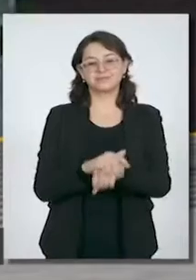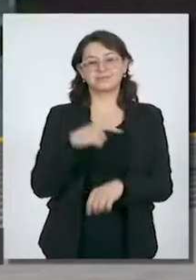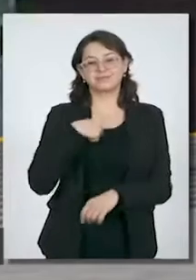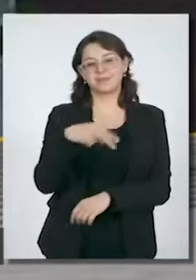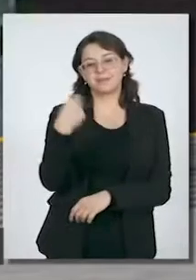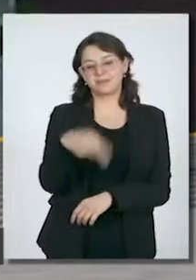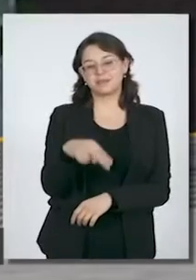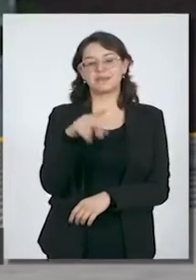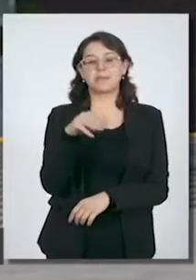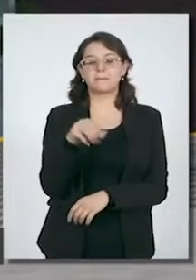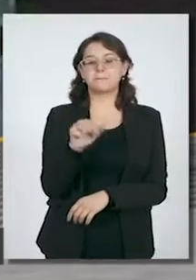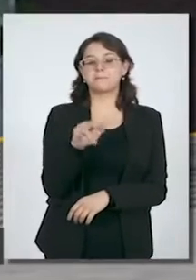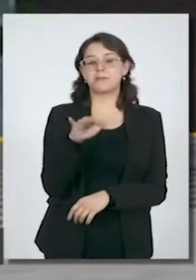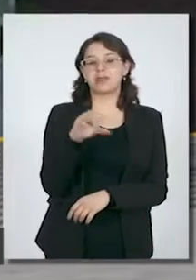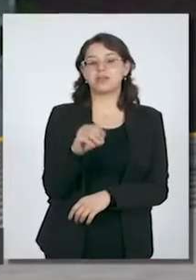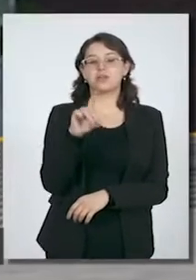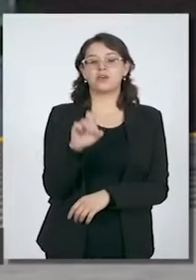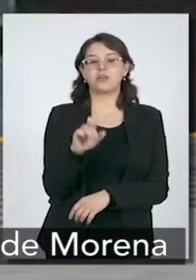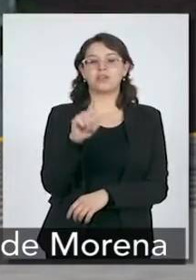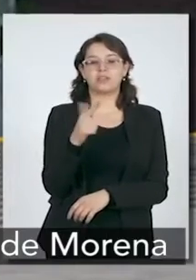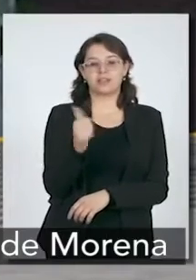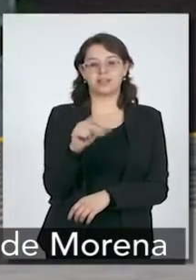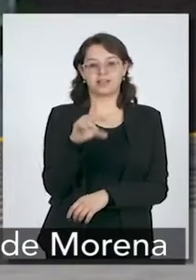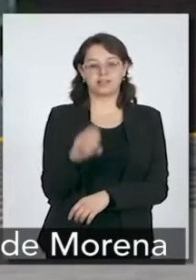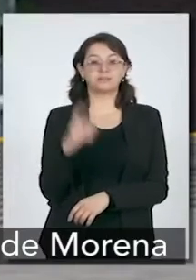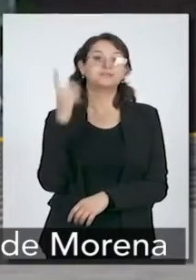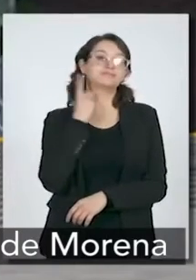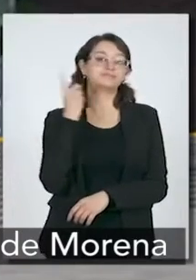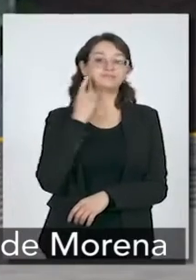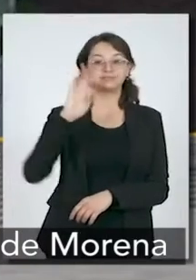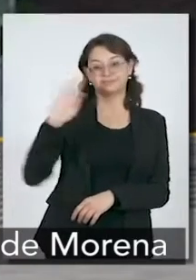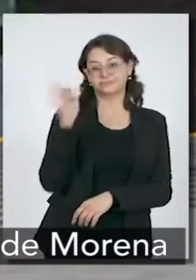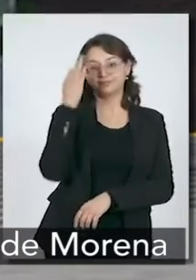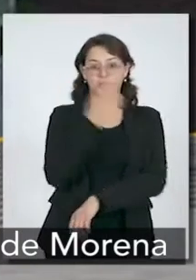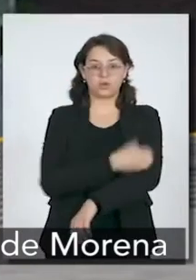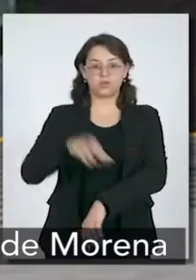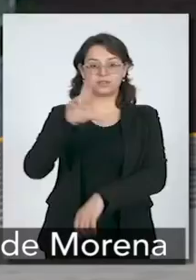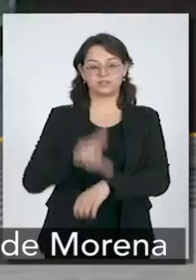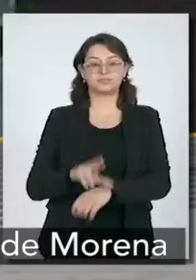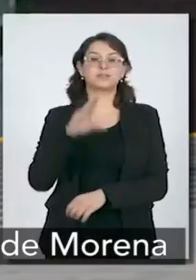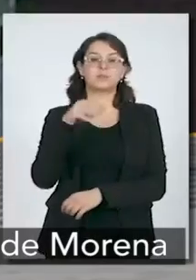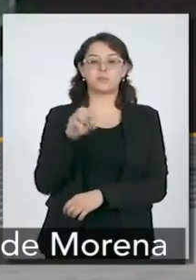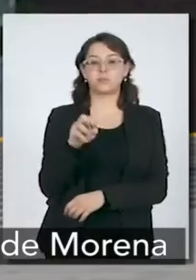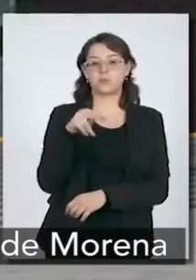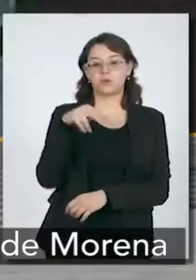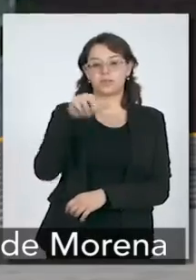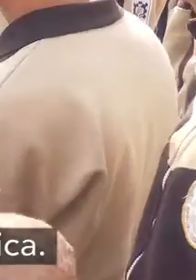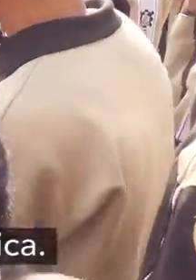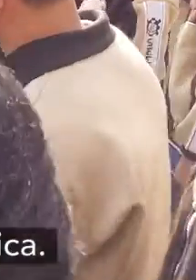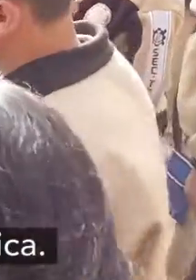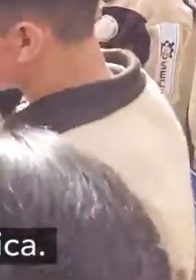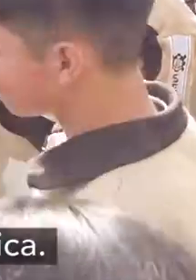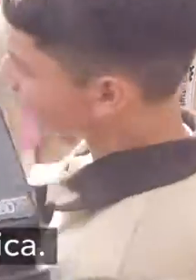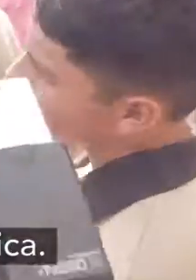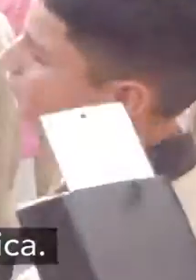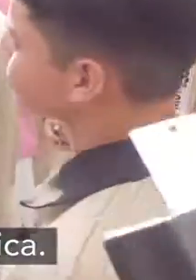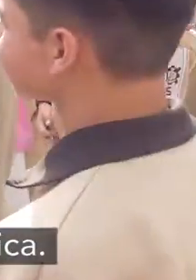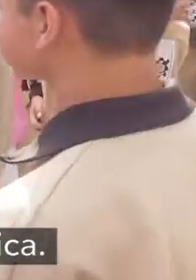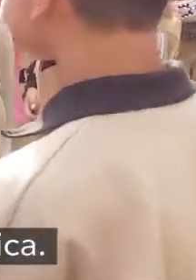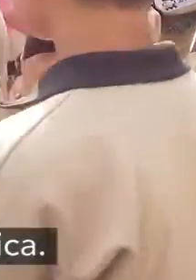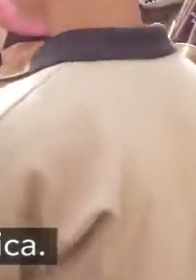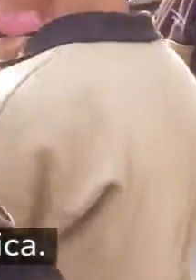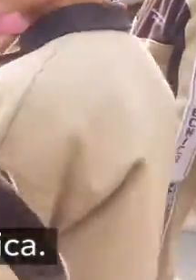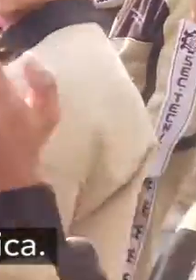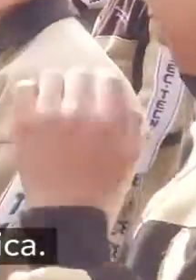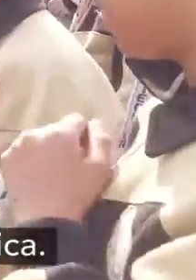Amigos y amigas, mi nombre es Mario Delgado, diputado federal, coordinador del Grupo Parlamentario de Morena y presidente de la Junta de